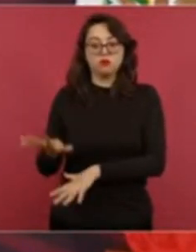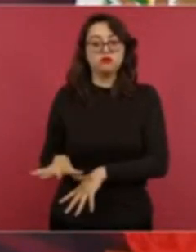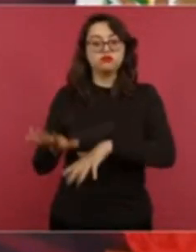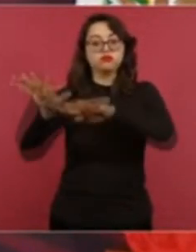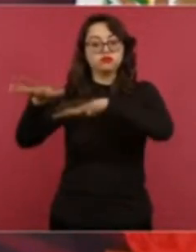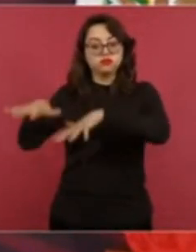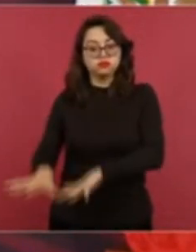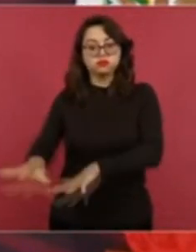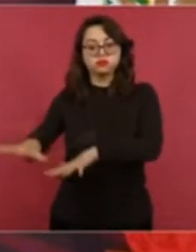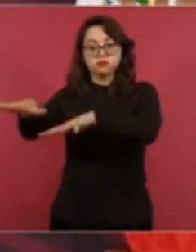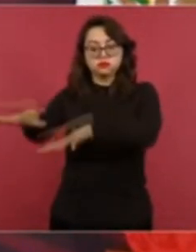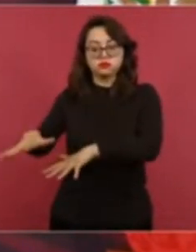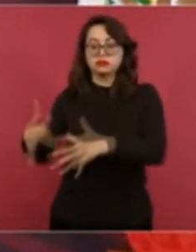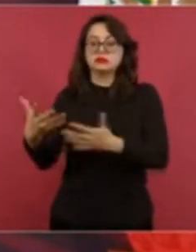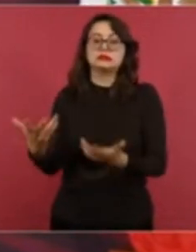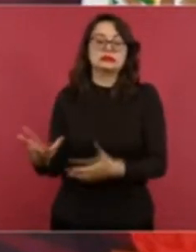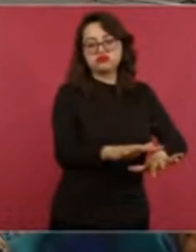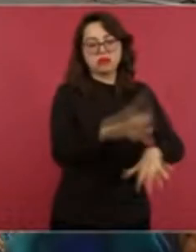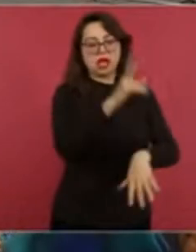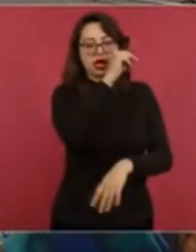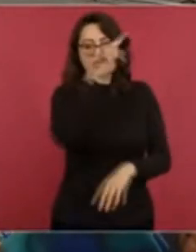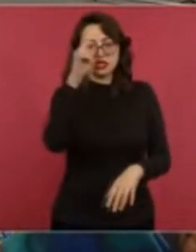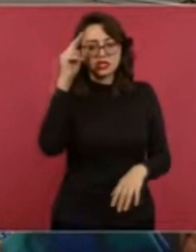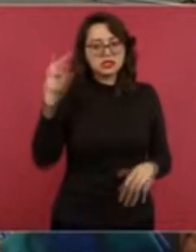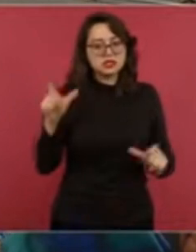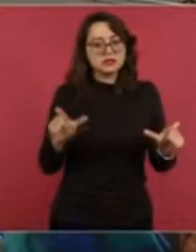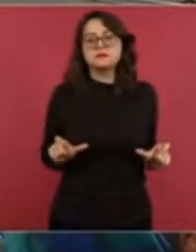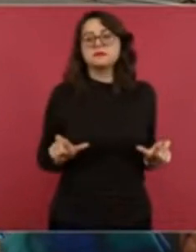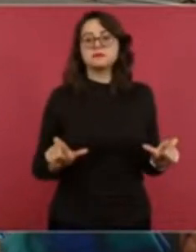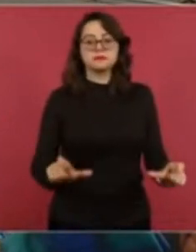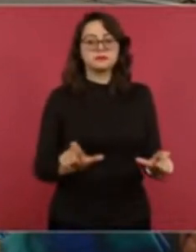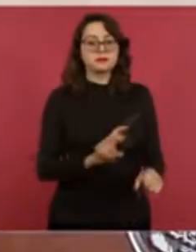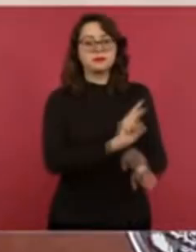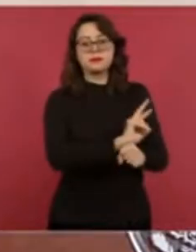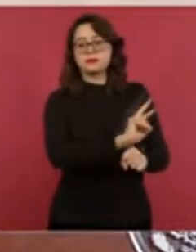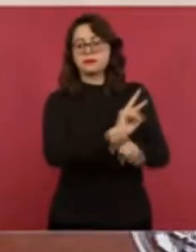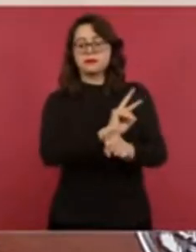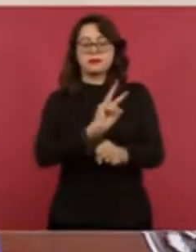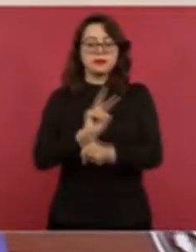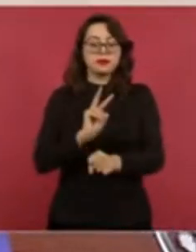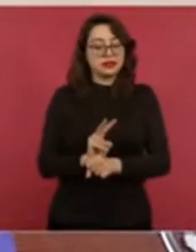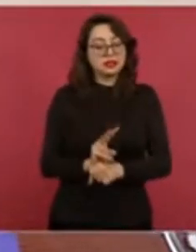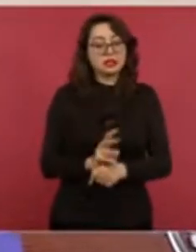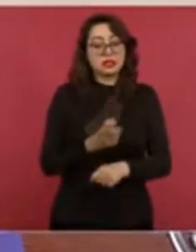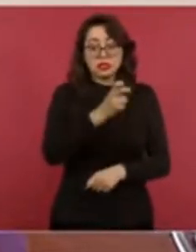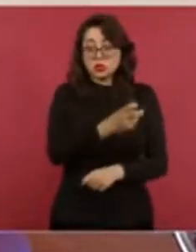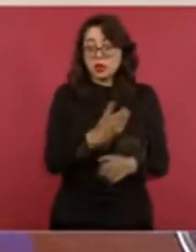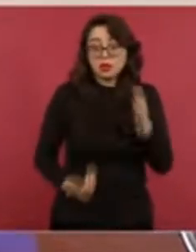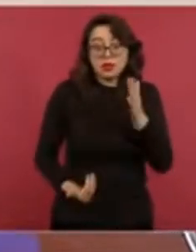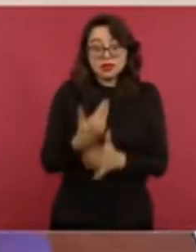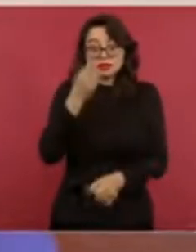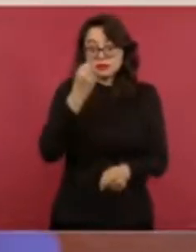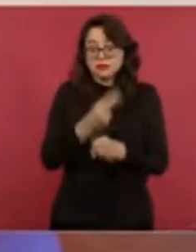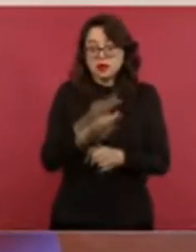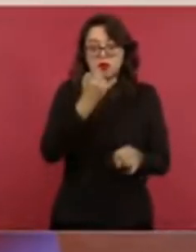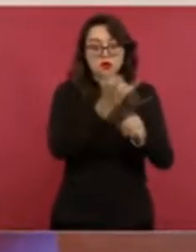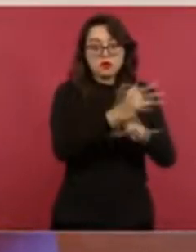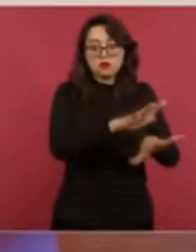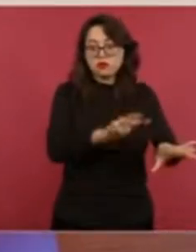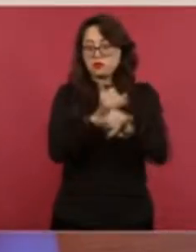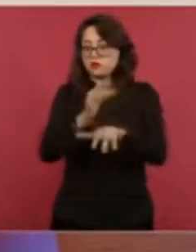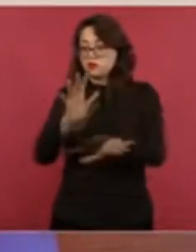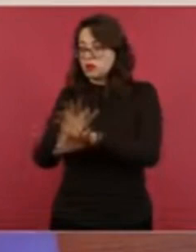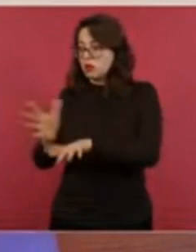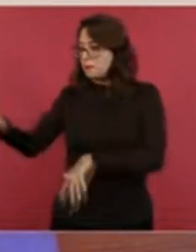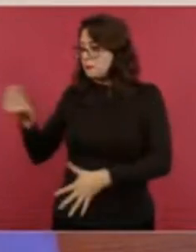llovió mucho. Indicó que funcionarios del gobierno federal están en Tecpan de Galeana para coordinarse con